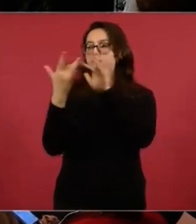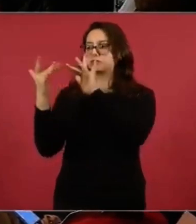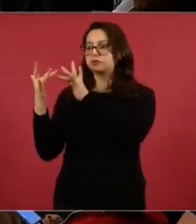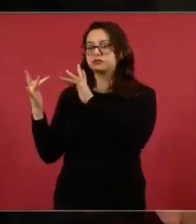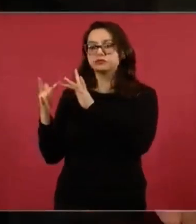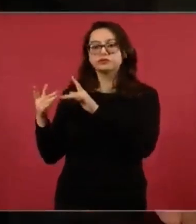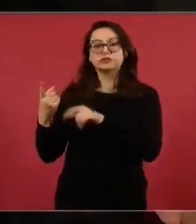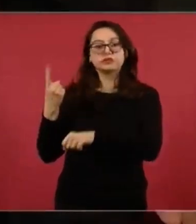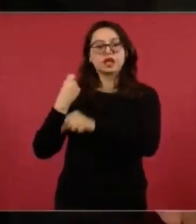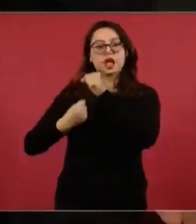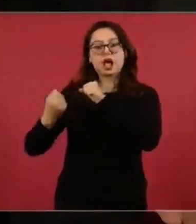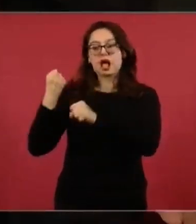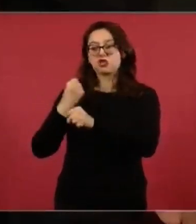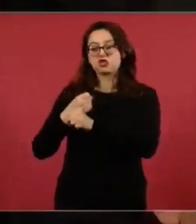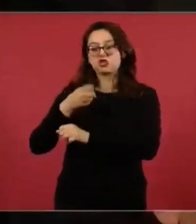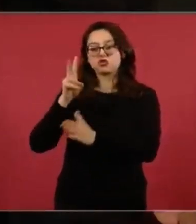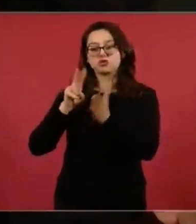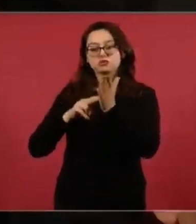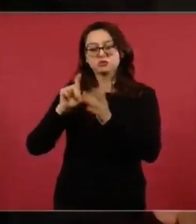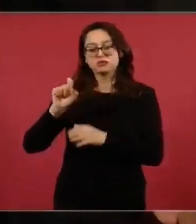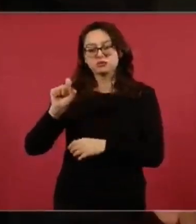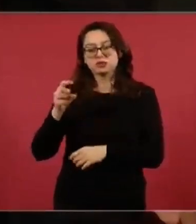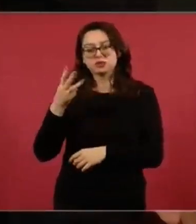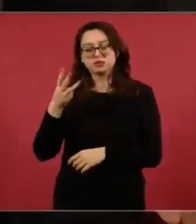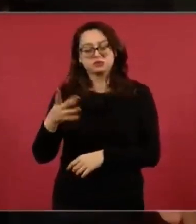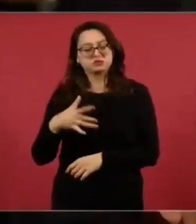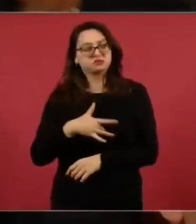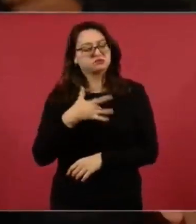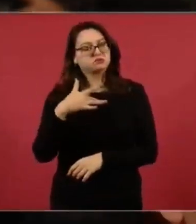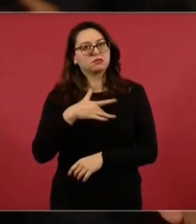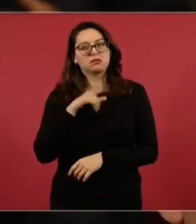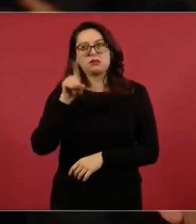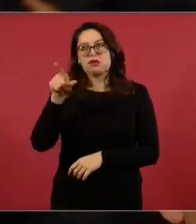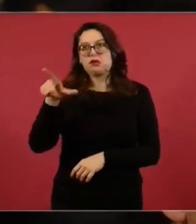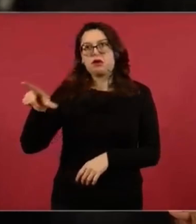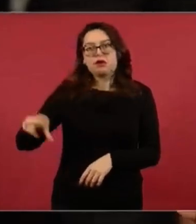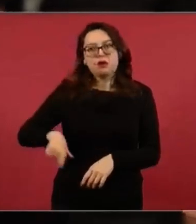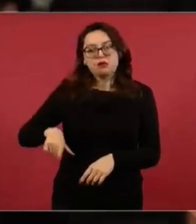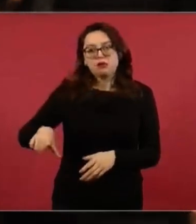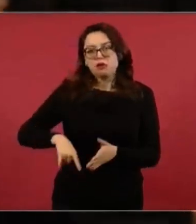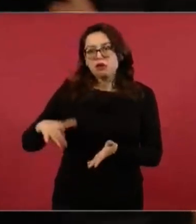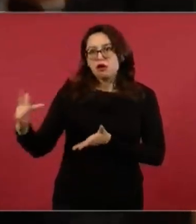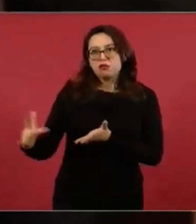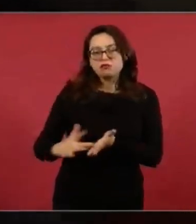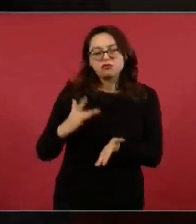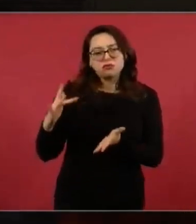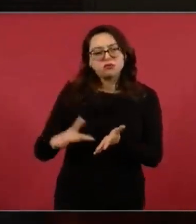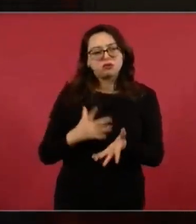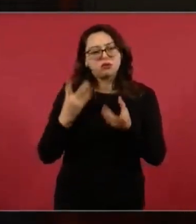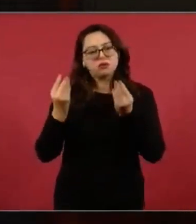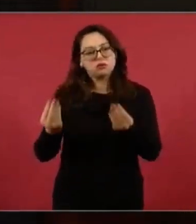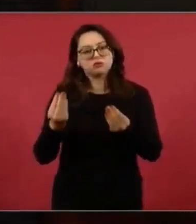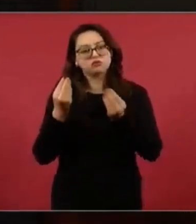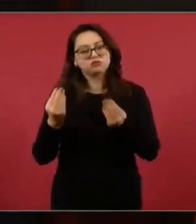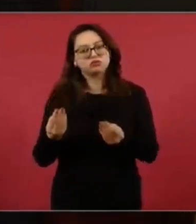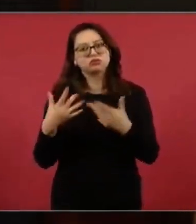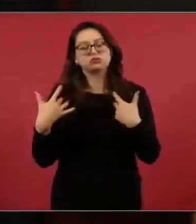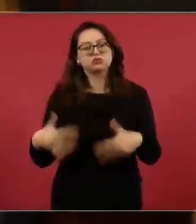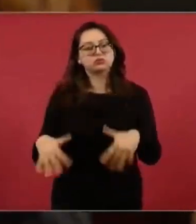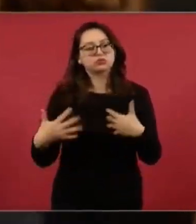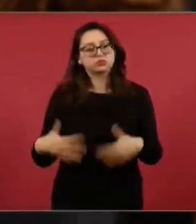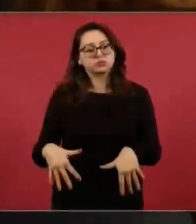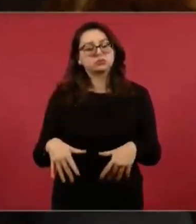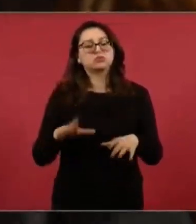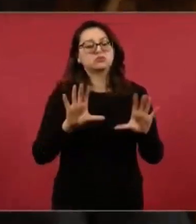de parte de usted. Las madres de los niños violentados están agradecidas con usted, han podido avanzar. Los